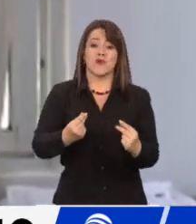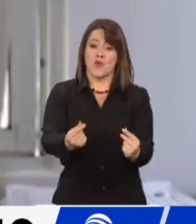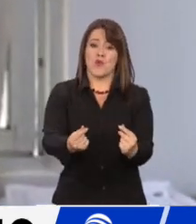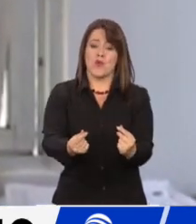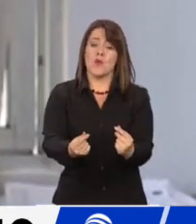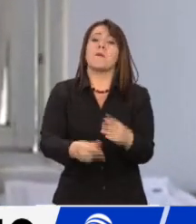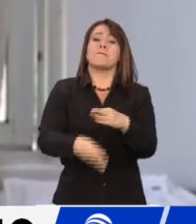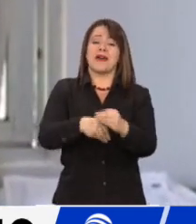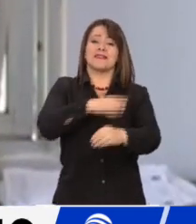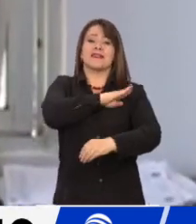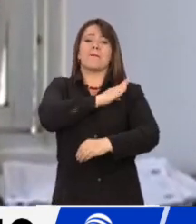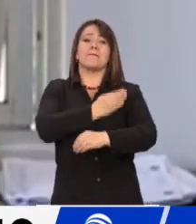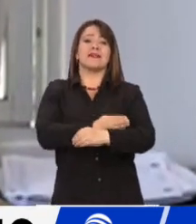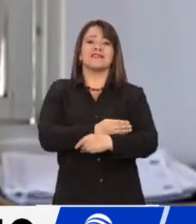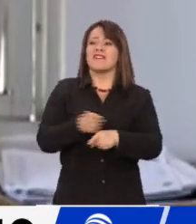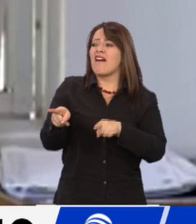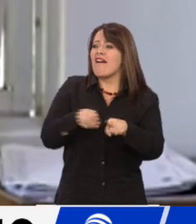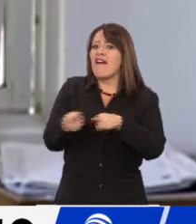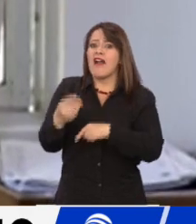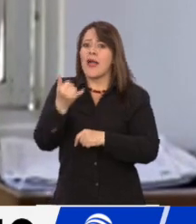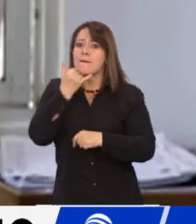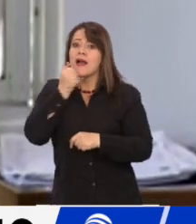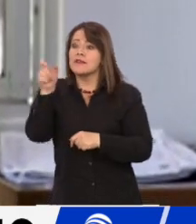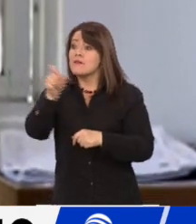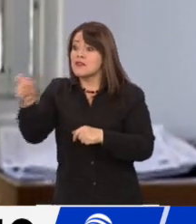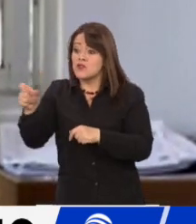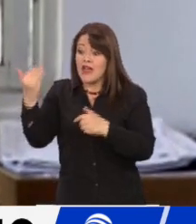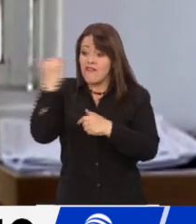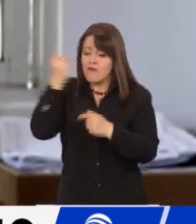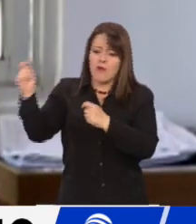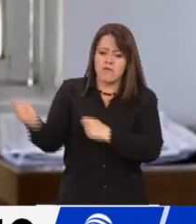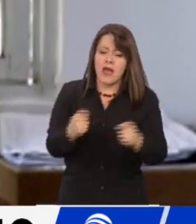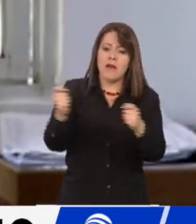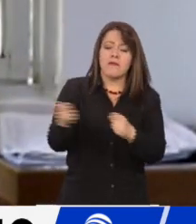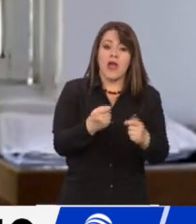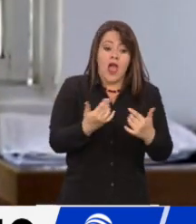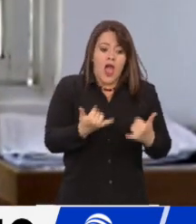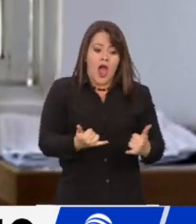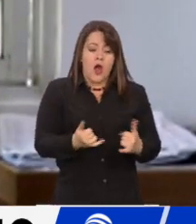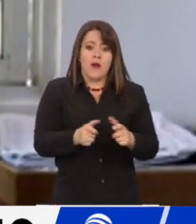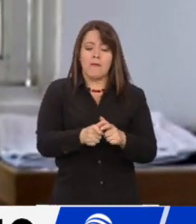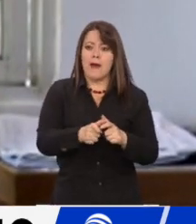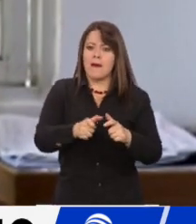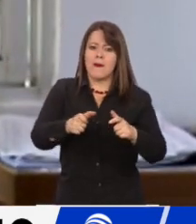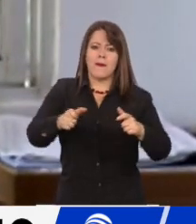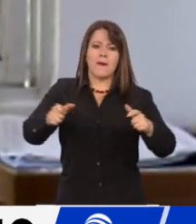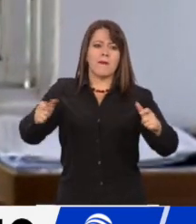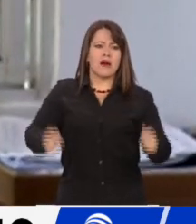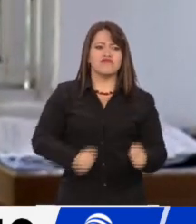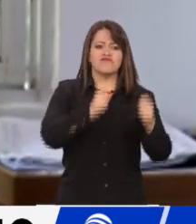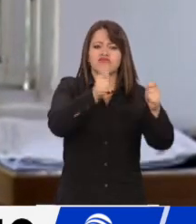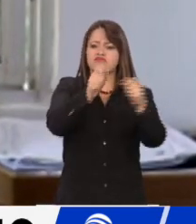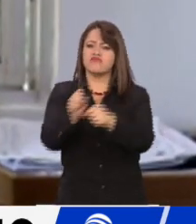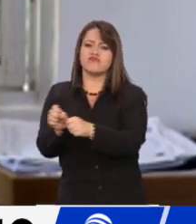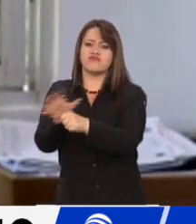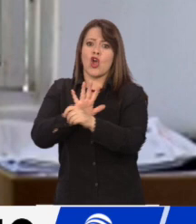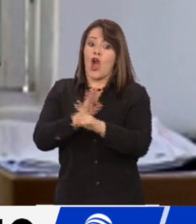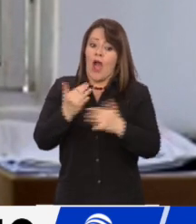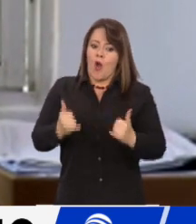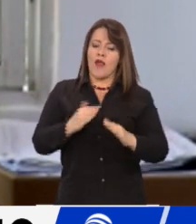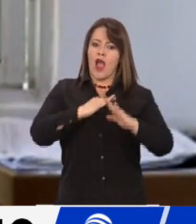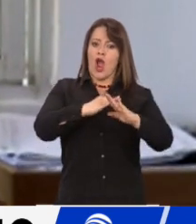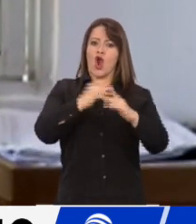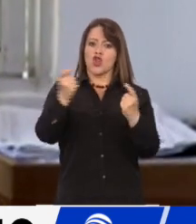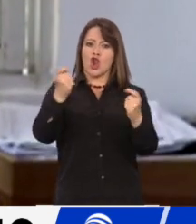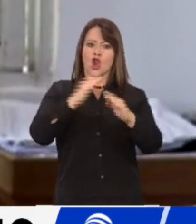la capacidad de respuesta ante la demanda. Hoy no tenemos desbordamiento del servicio de salud, hoy tenemos el servicio controlado,